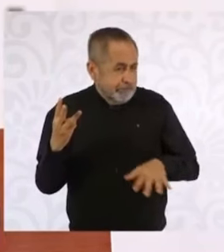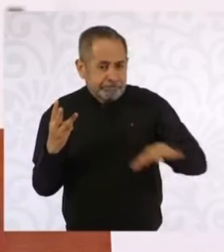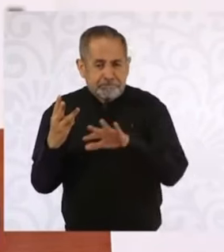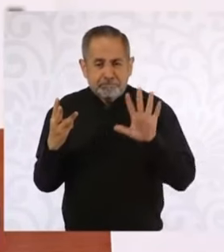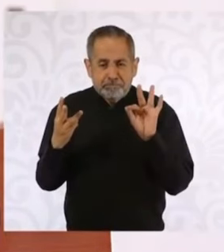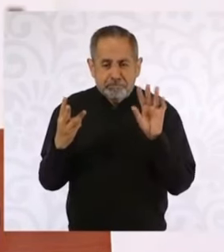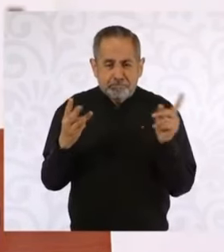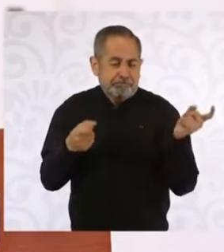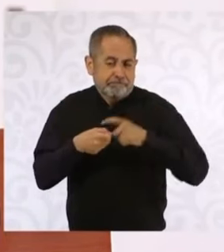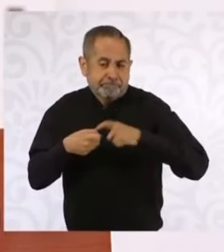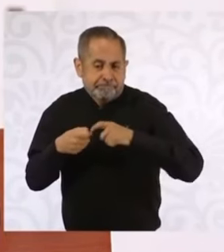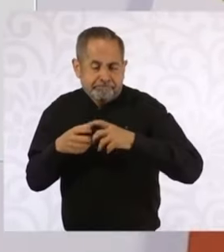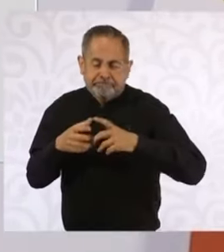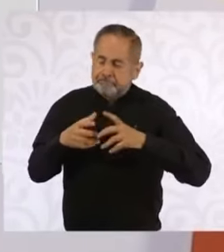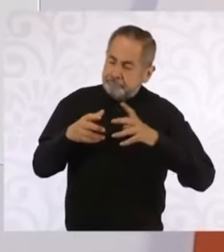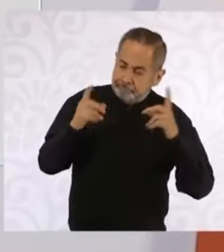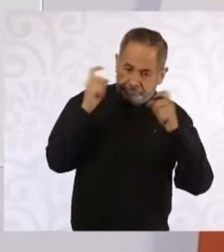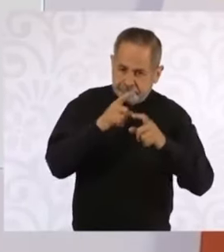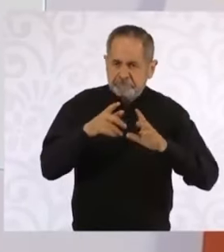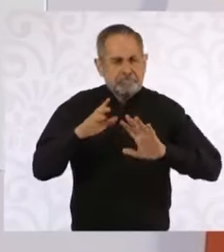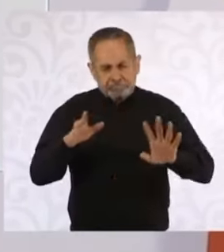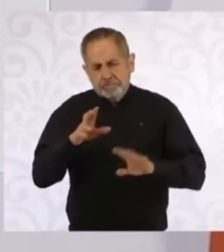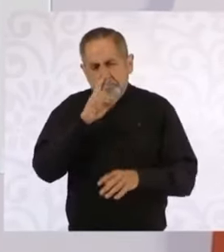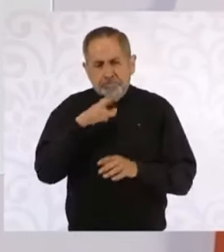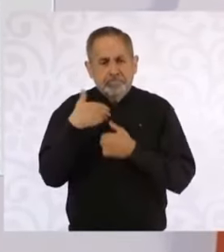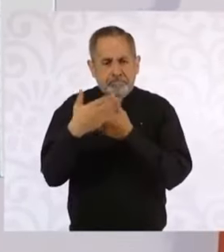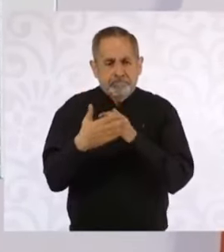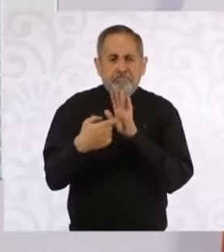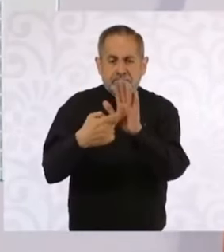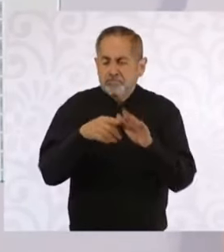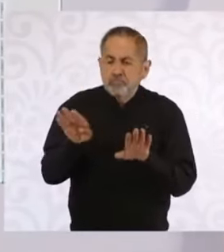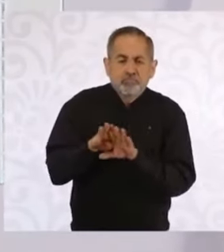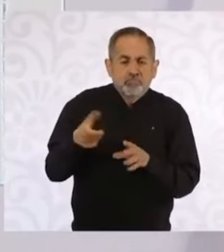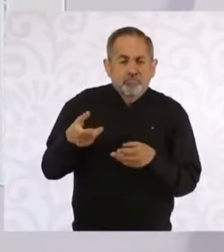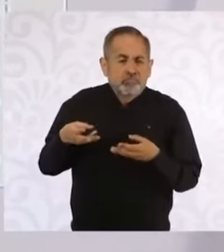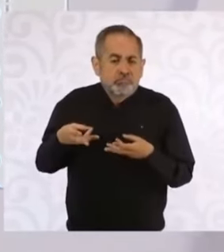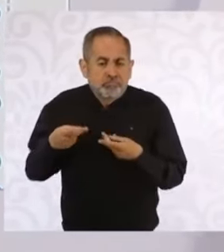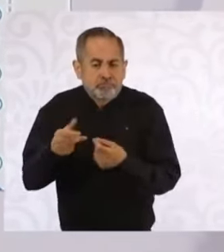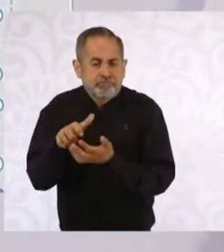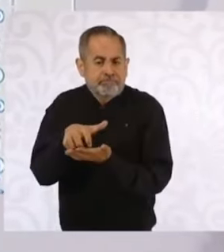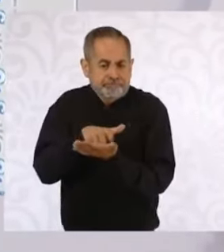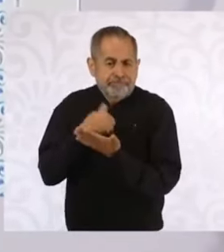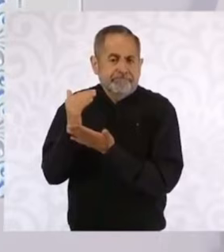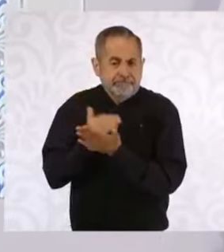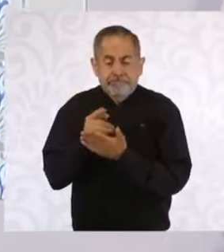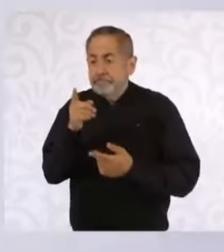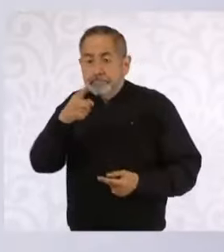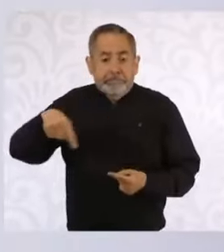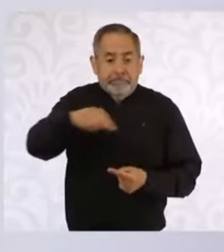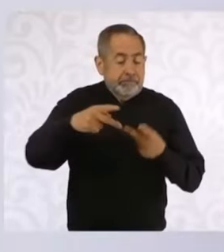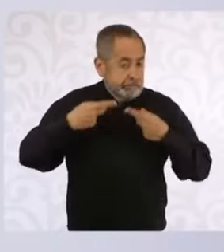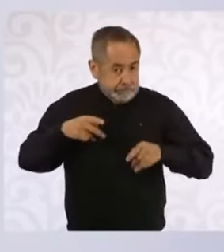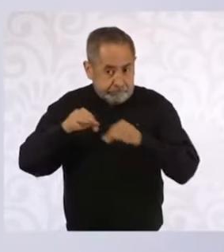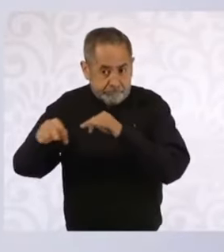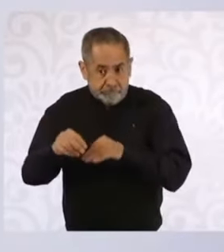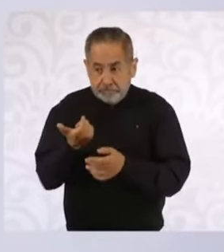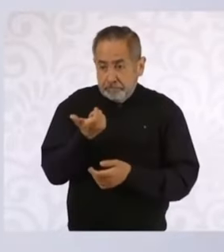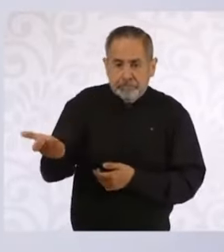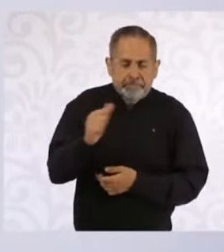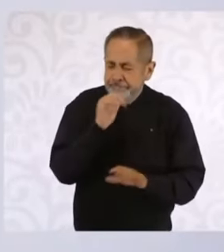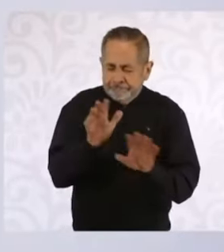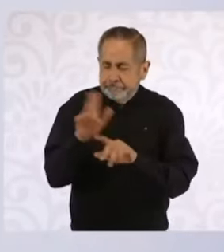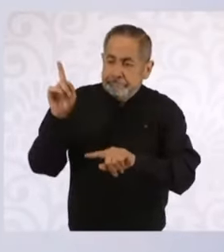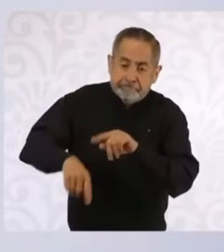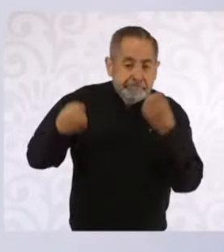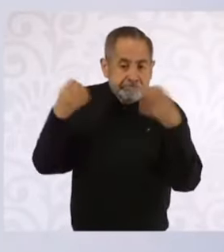40. Entonces vamos a aprovechar para disminuir costos, aprovecho para decirle a los trabajadores que no tiene que ver con sus derechos